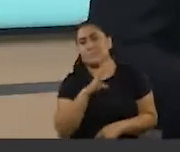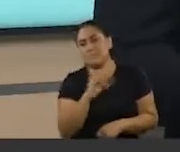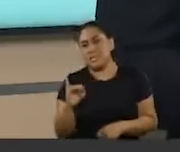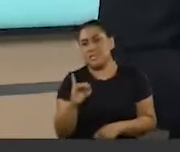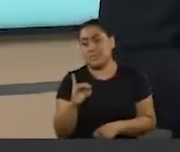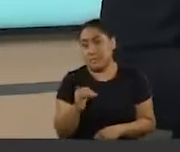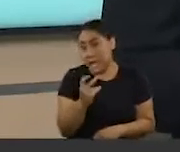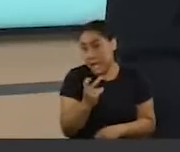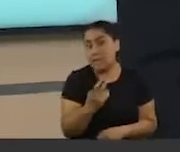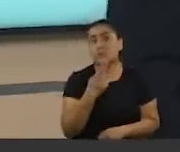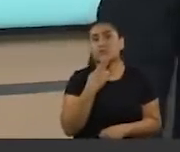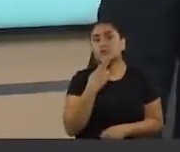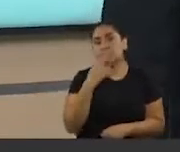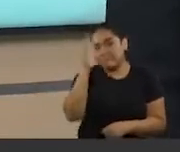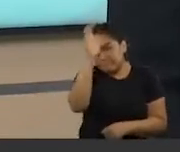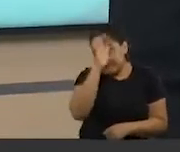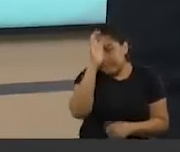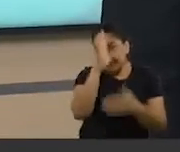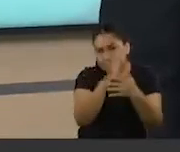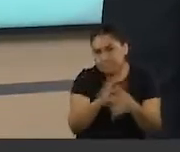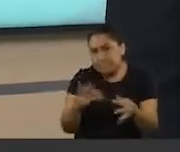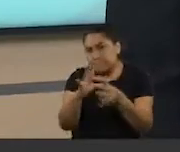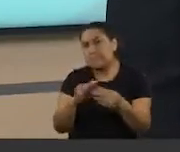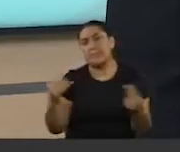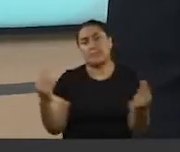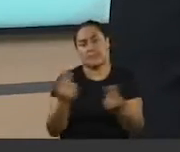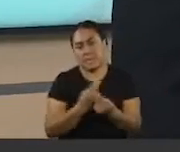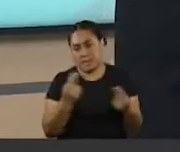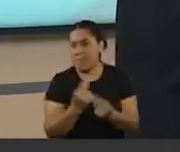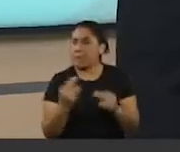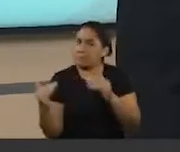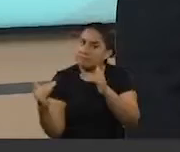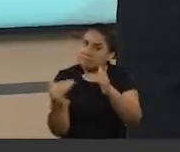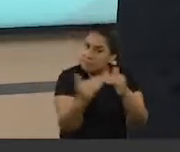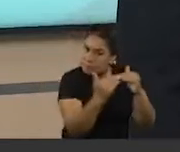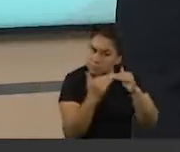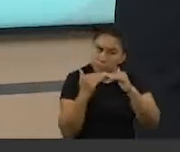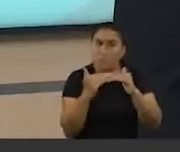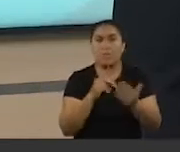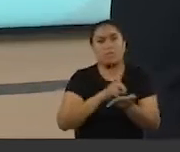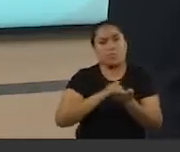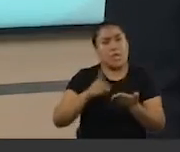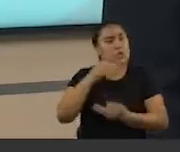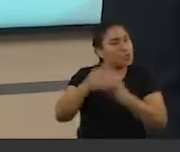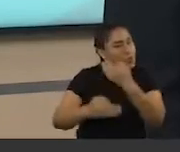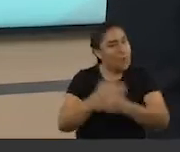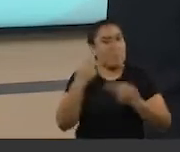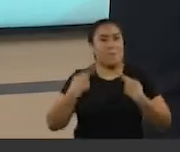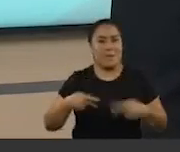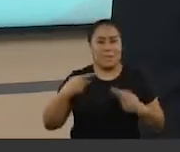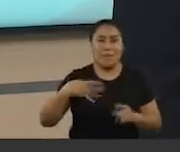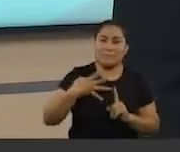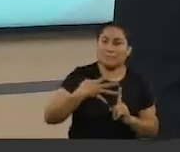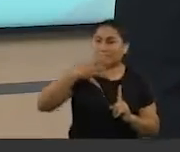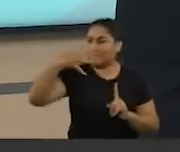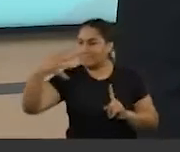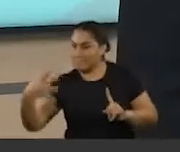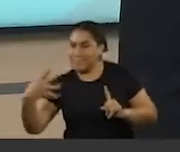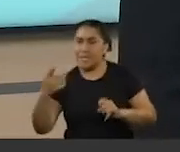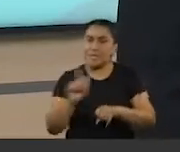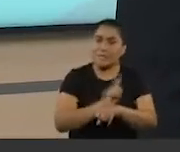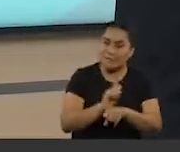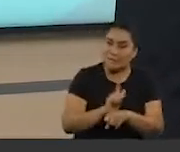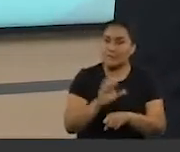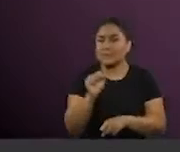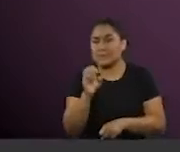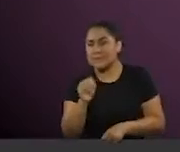ocasión para concientizar sobre la necesidad de reivindicar la igualdad de derechos para las personas homosexuales, transexuales y